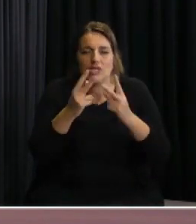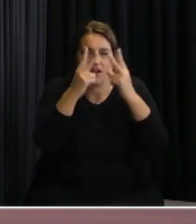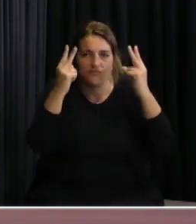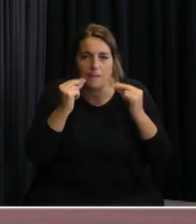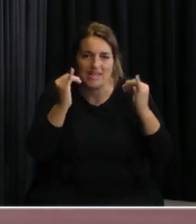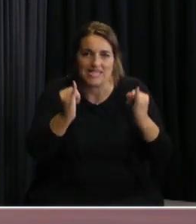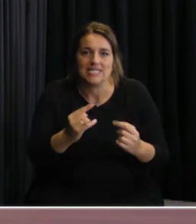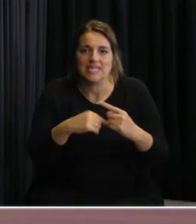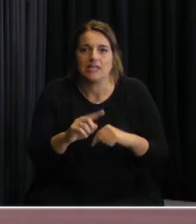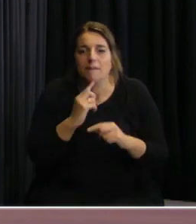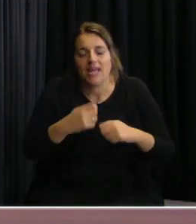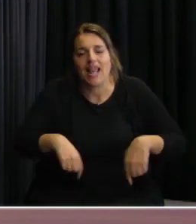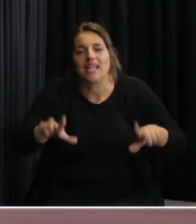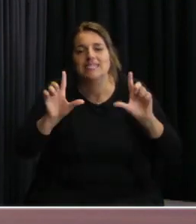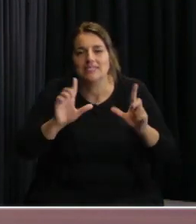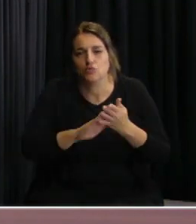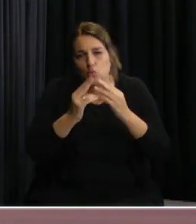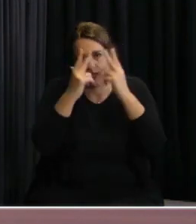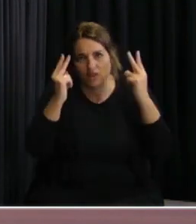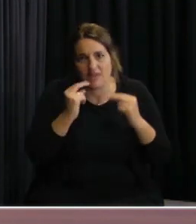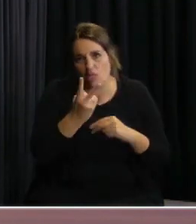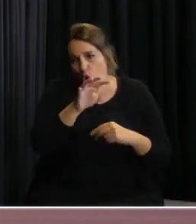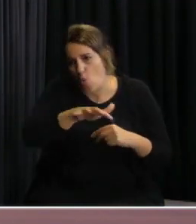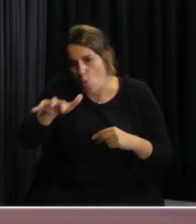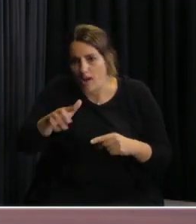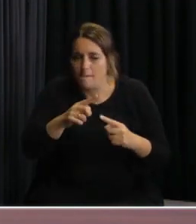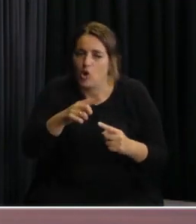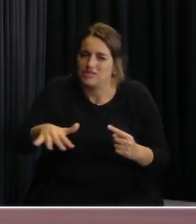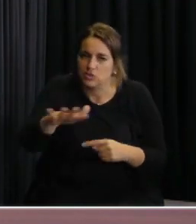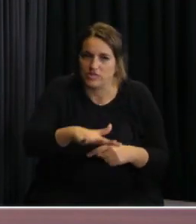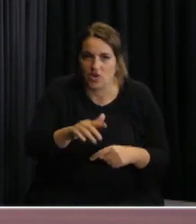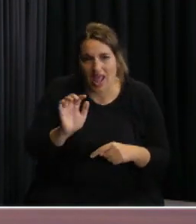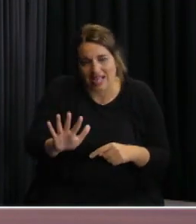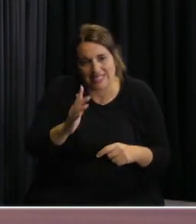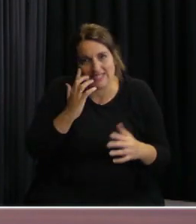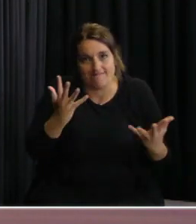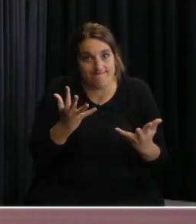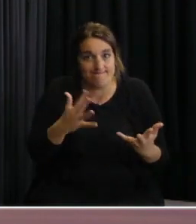licenciado en enfermería en estos dos centros en particular por las condiciones en las cuales estaban